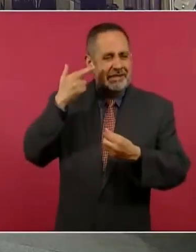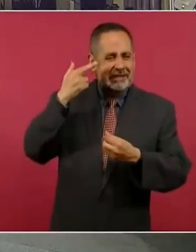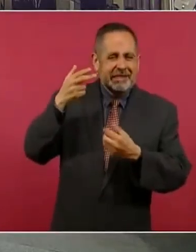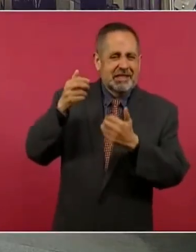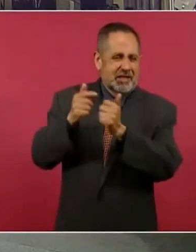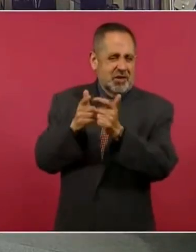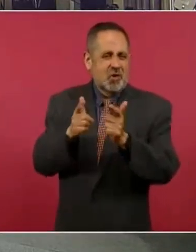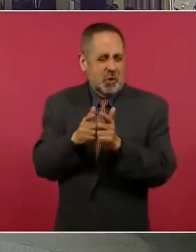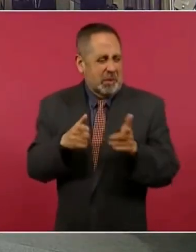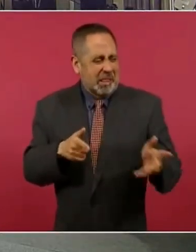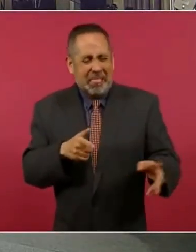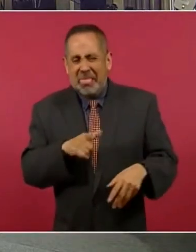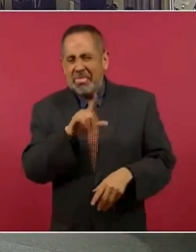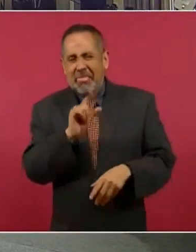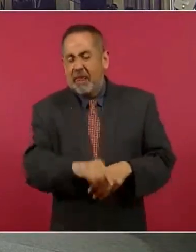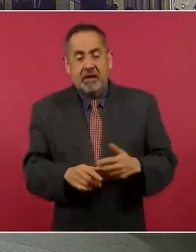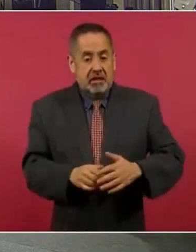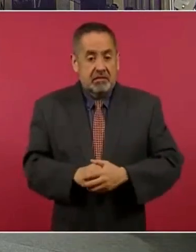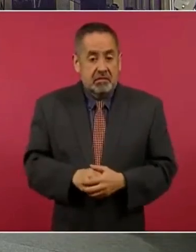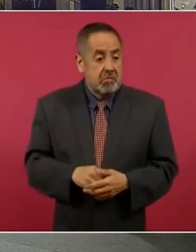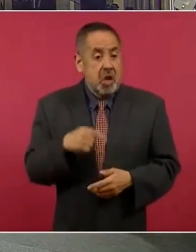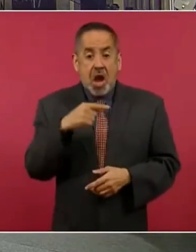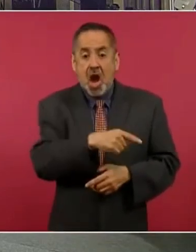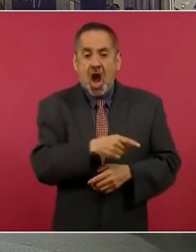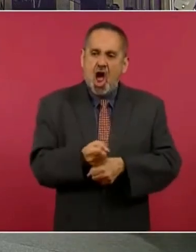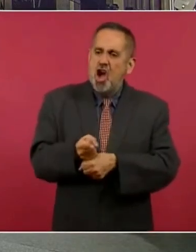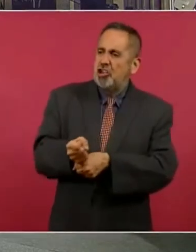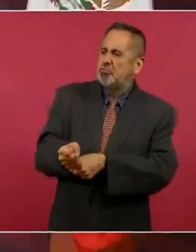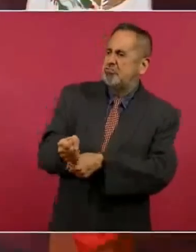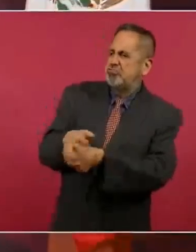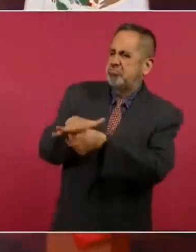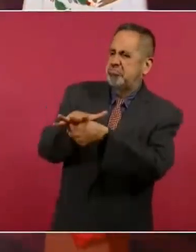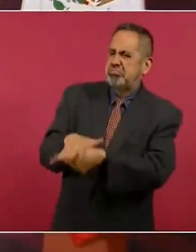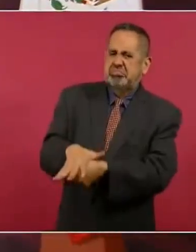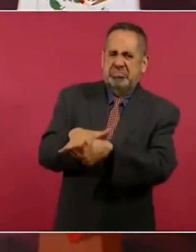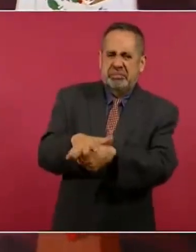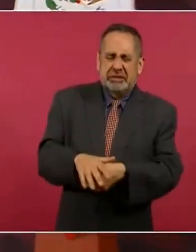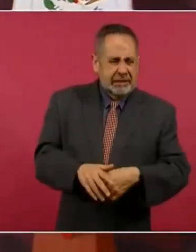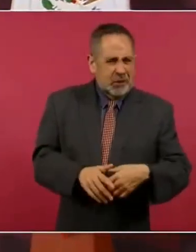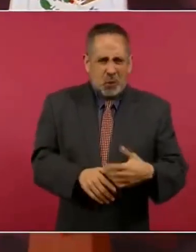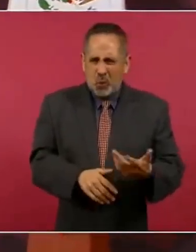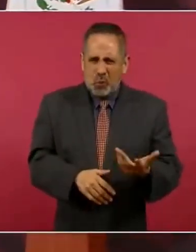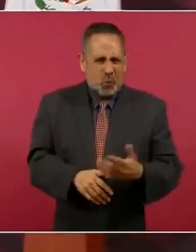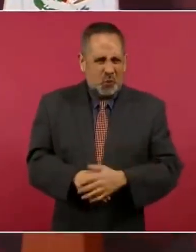y la represión se va con tres mil